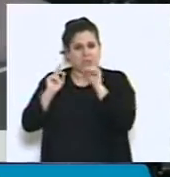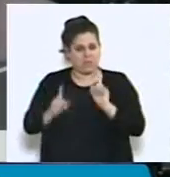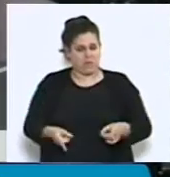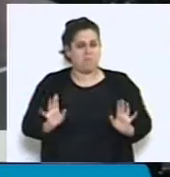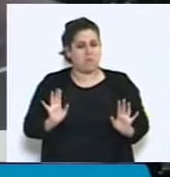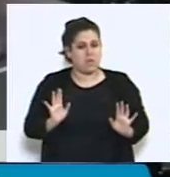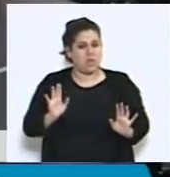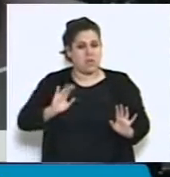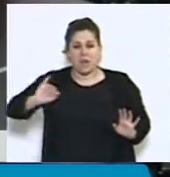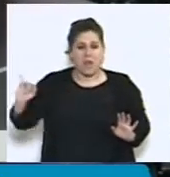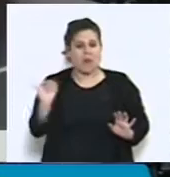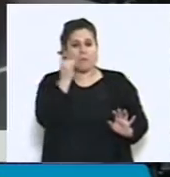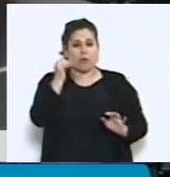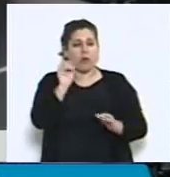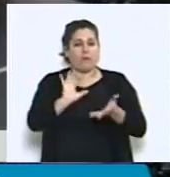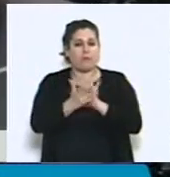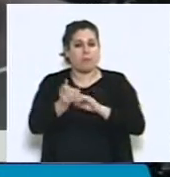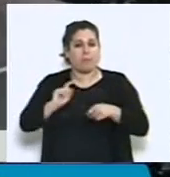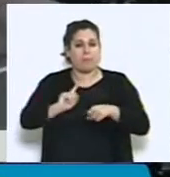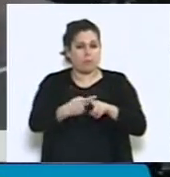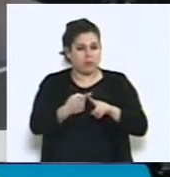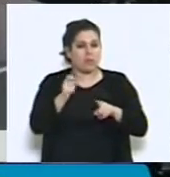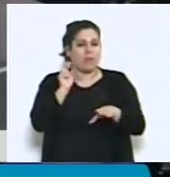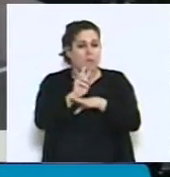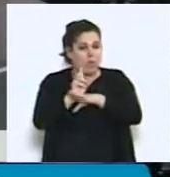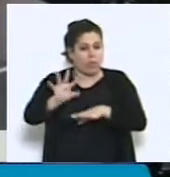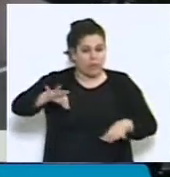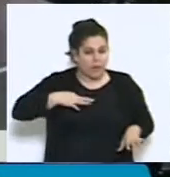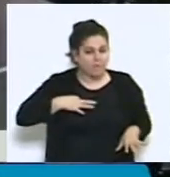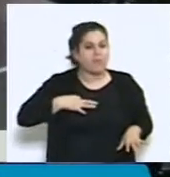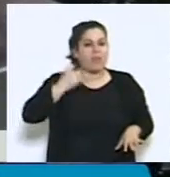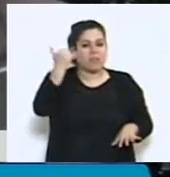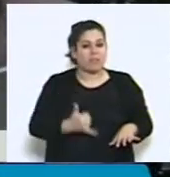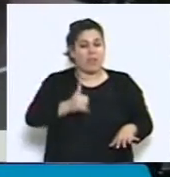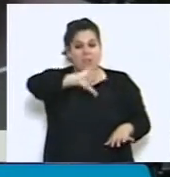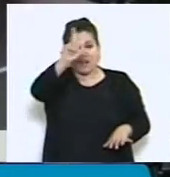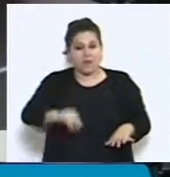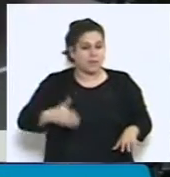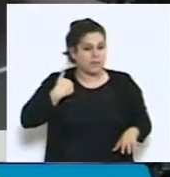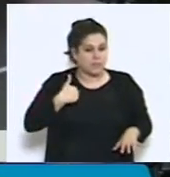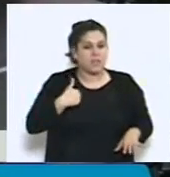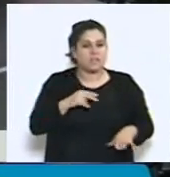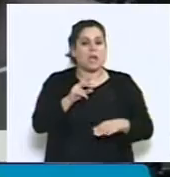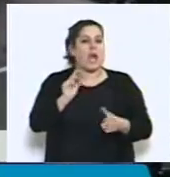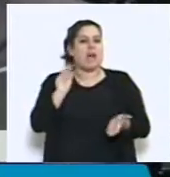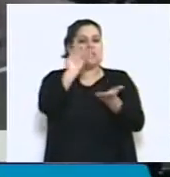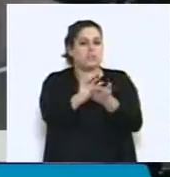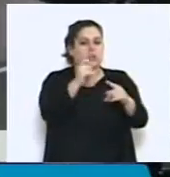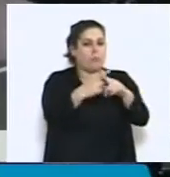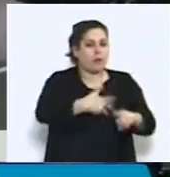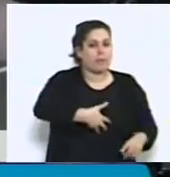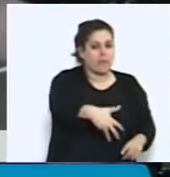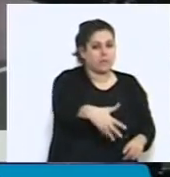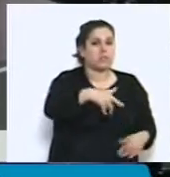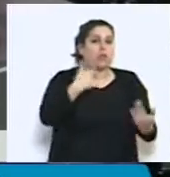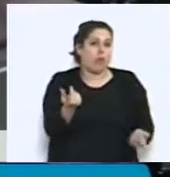La mejor política de preservación de la vida que existe en la Argentina es la asignación por embarazo. Que hoy permita a esa